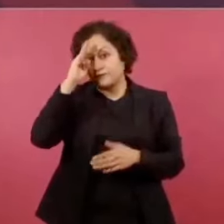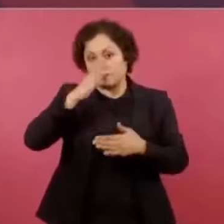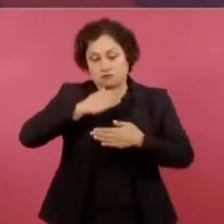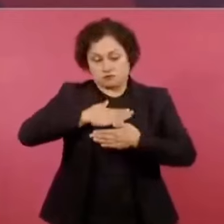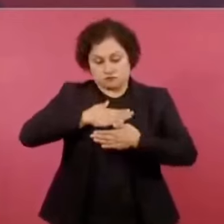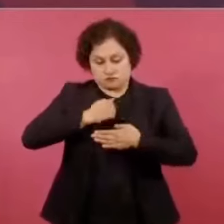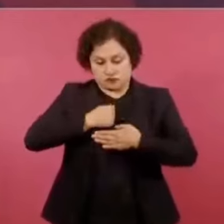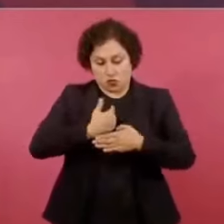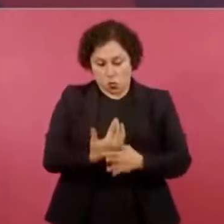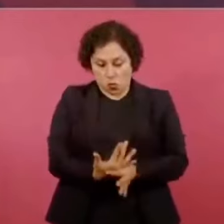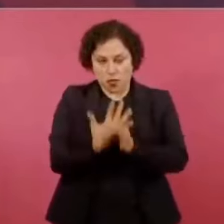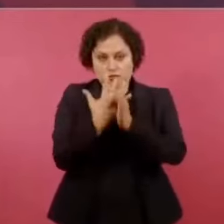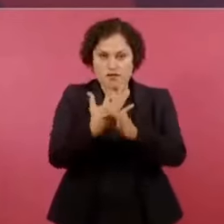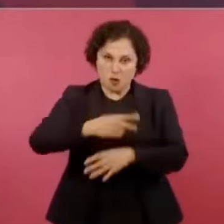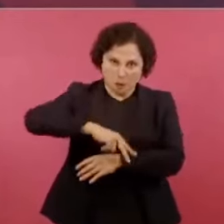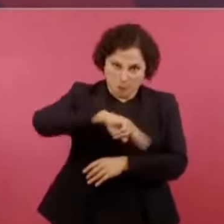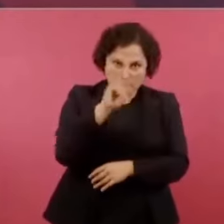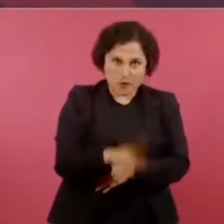absoluta,